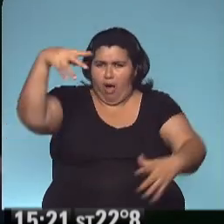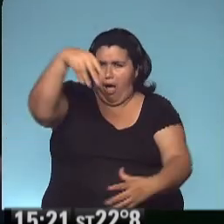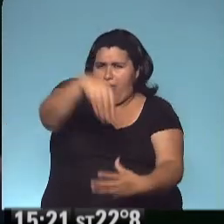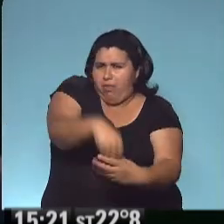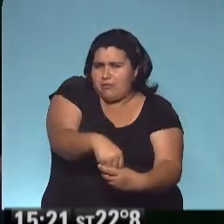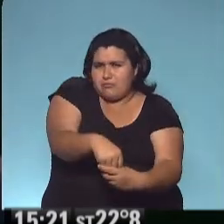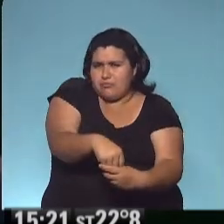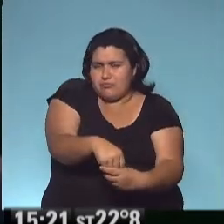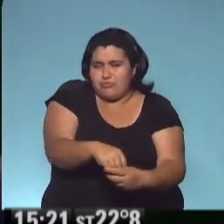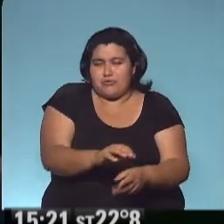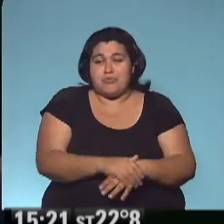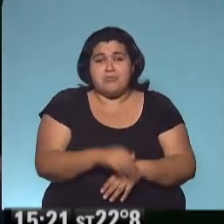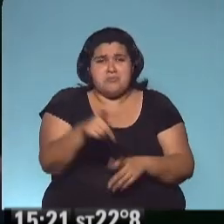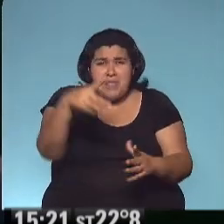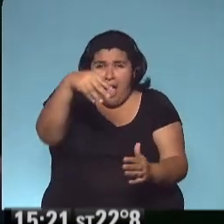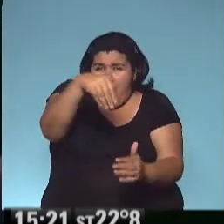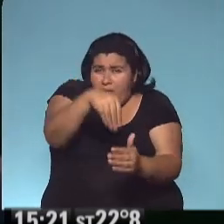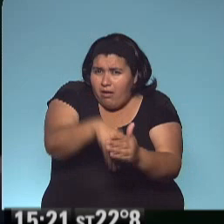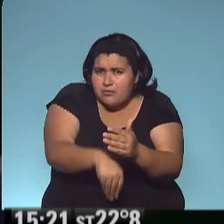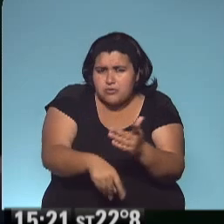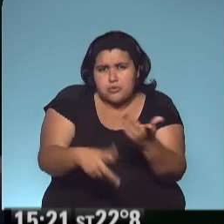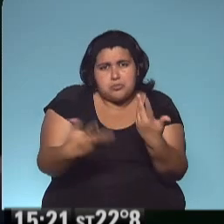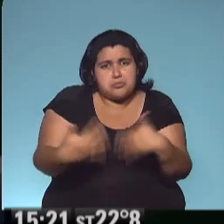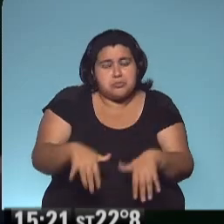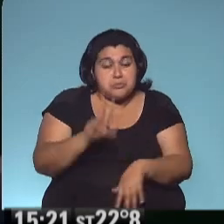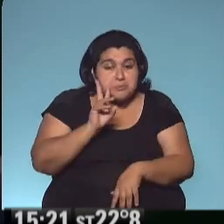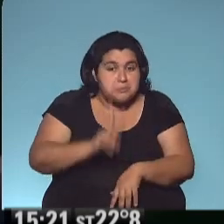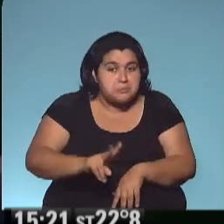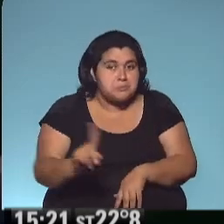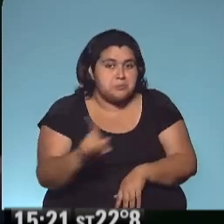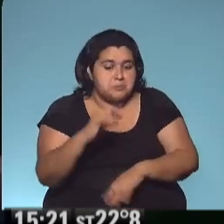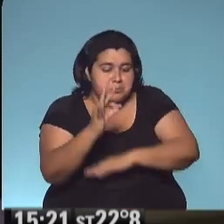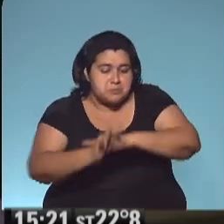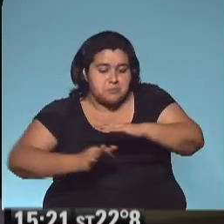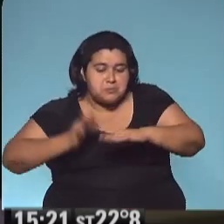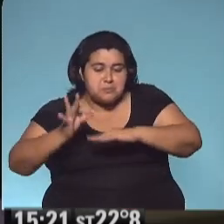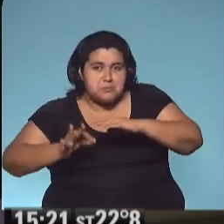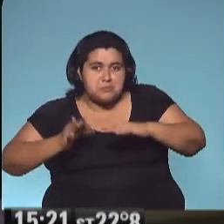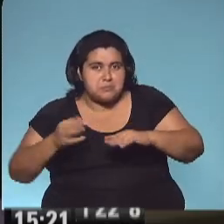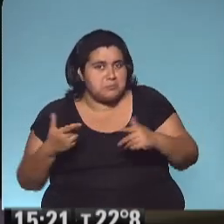profundo. Tan profundo que casi ni se ve que lo ataron como un matambre.